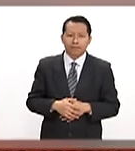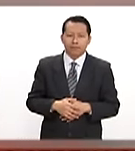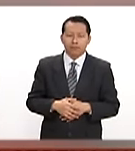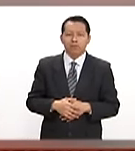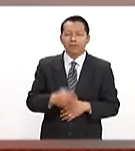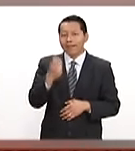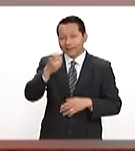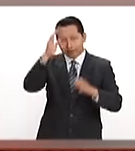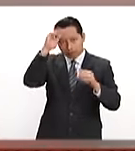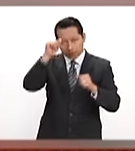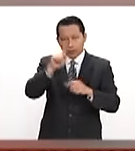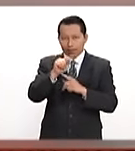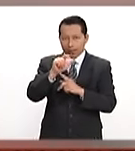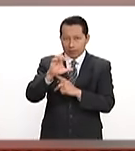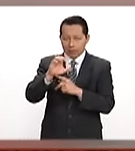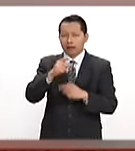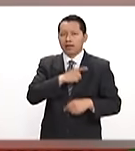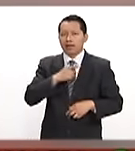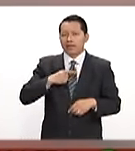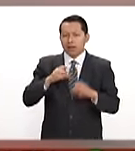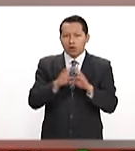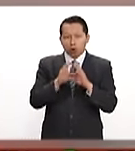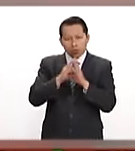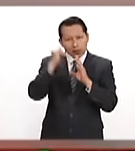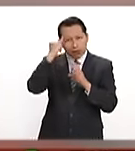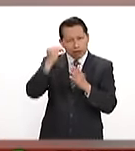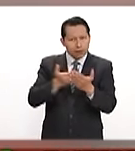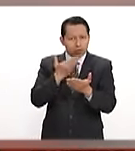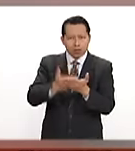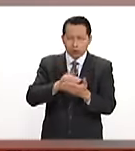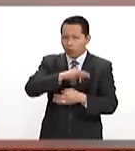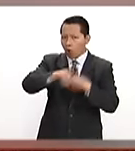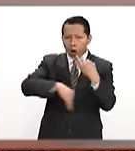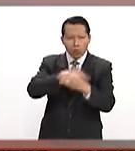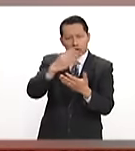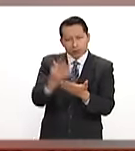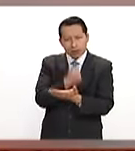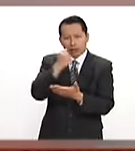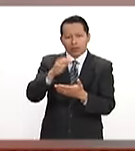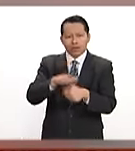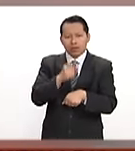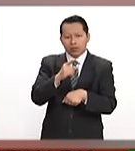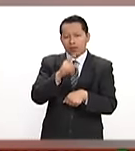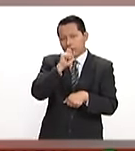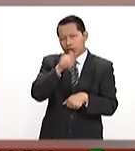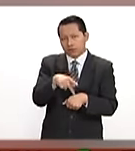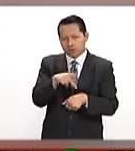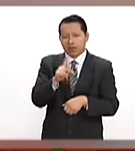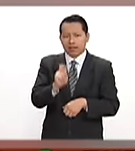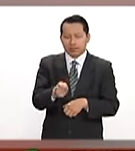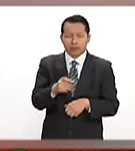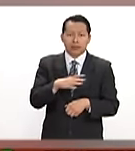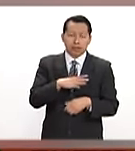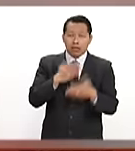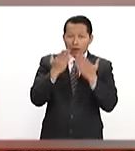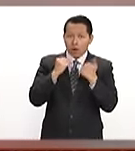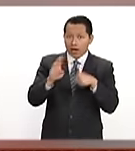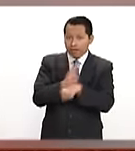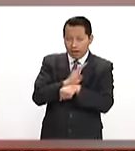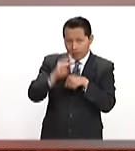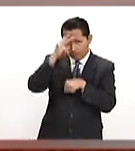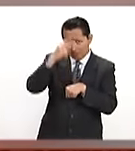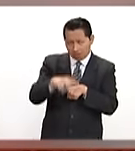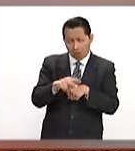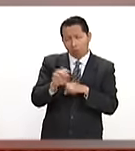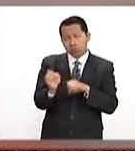Este tratado tiene que llegar con una estrategia de donde todos ganen. Es imposible venderlo aquí en casa si no hay claros beneficios para México.